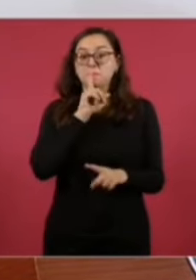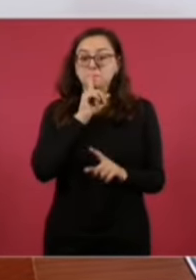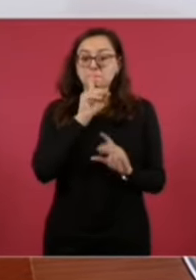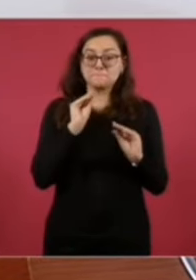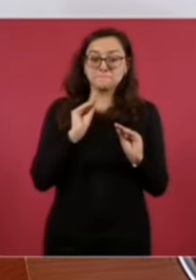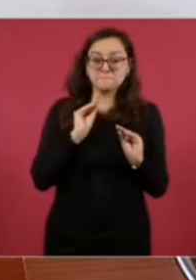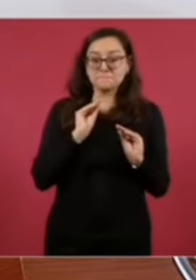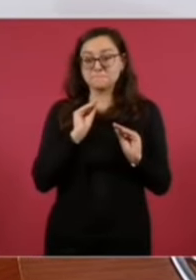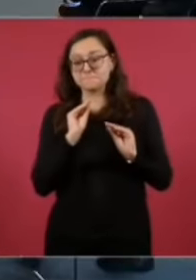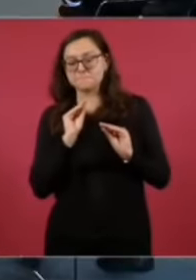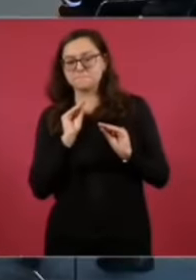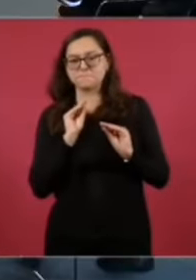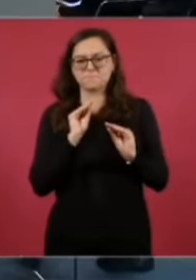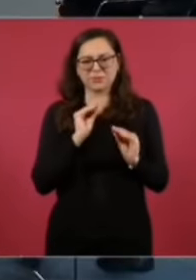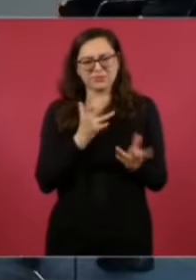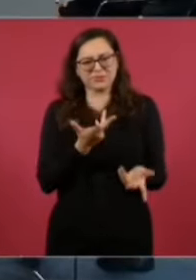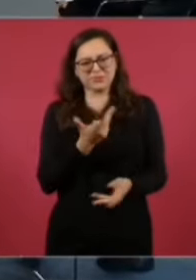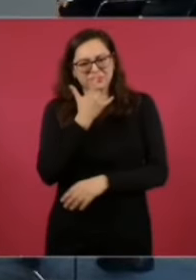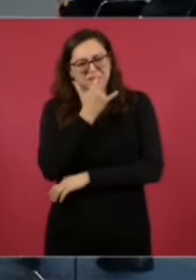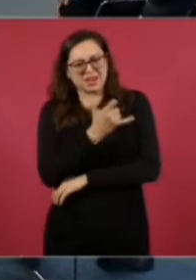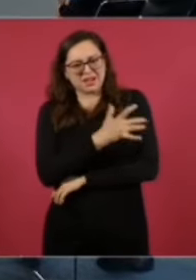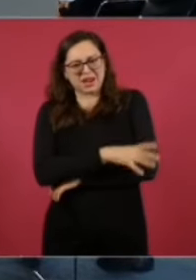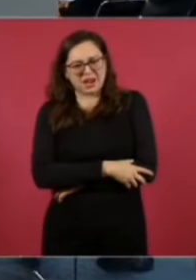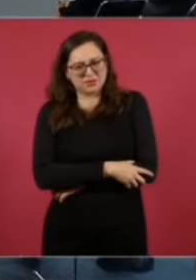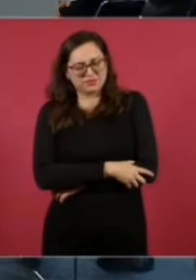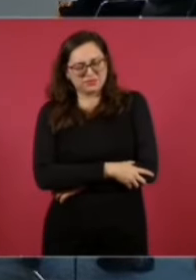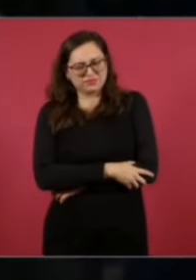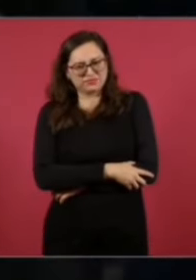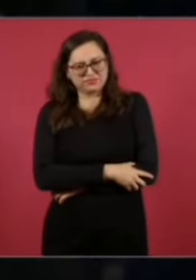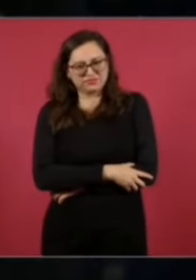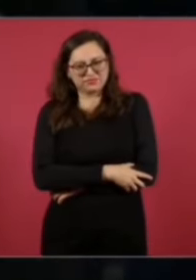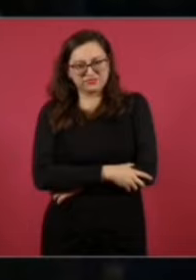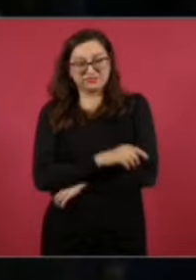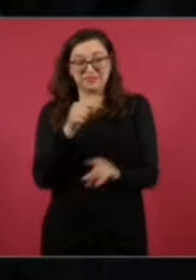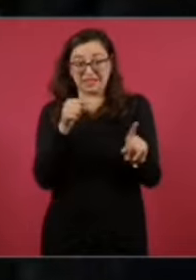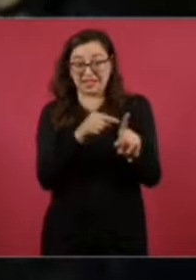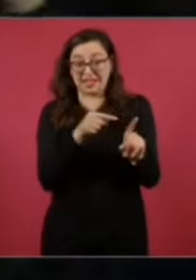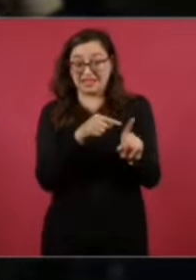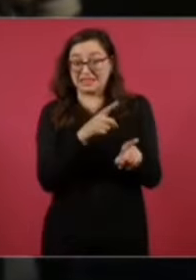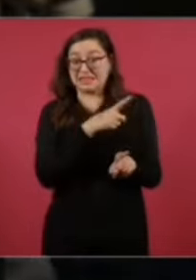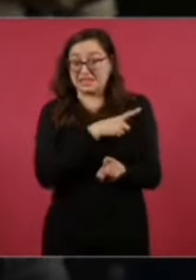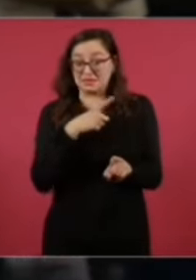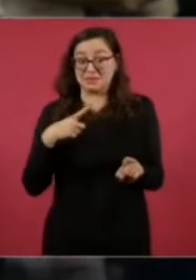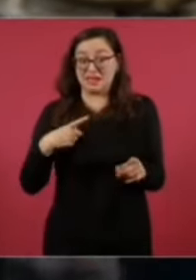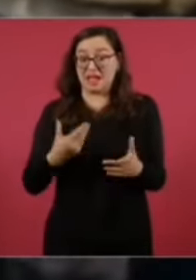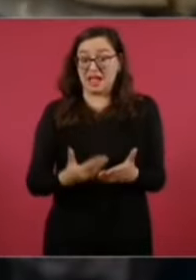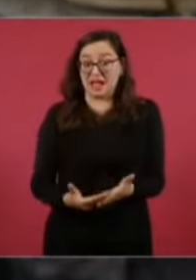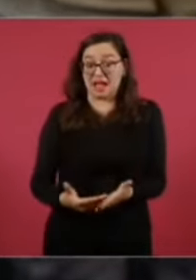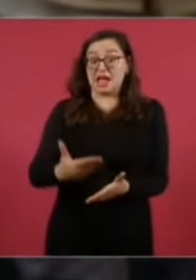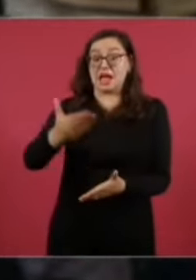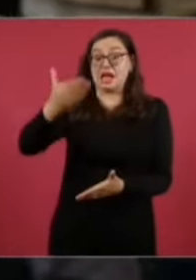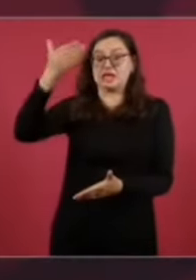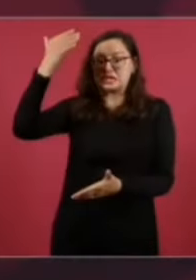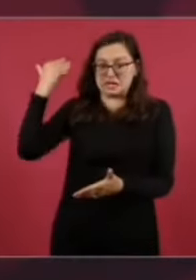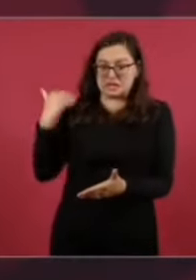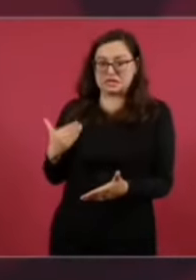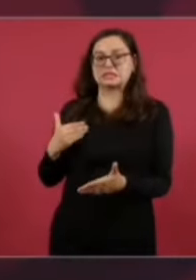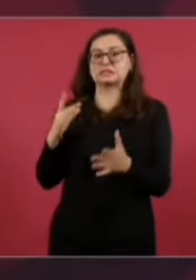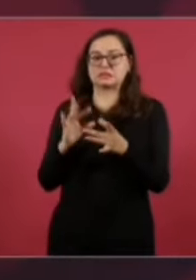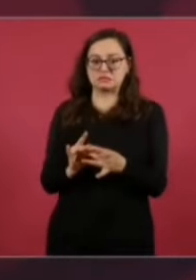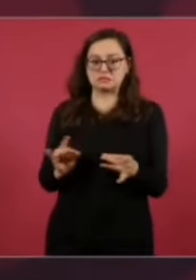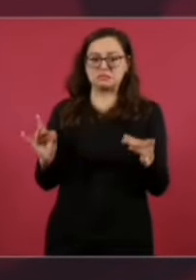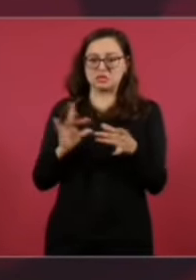Él debió desde el principio decir eso,